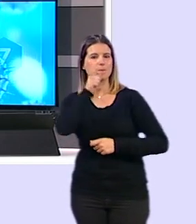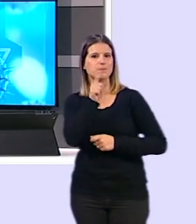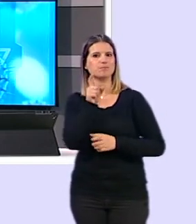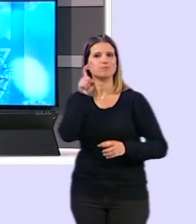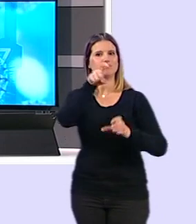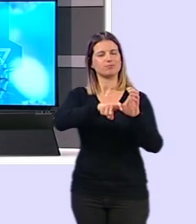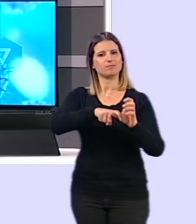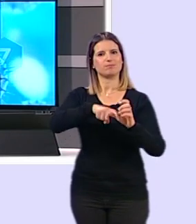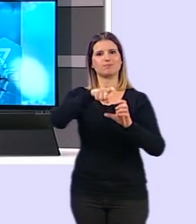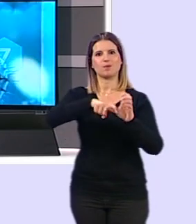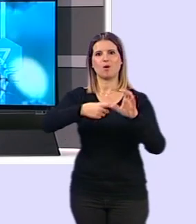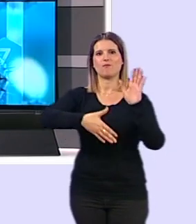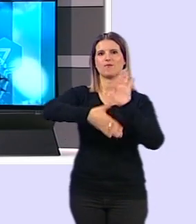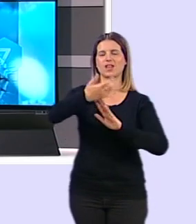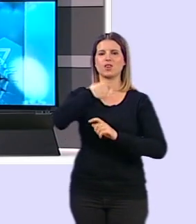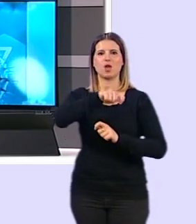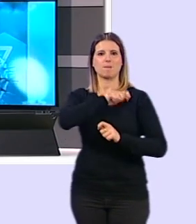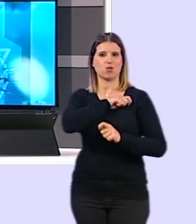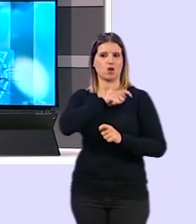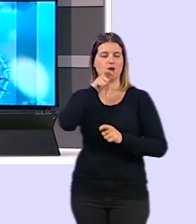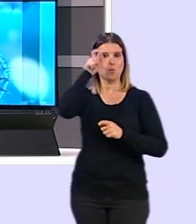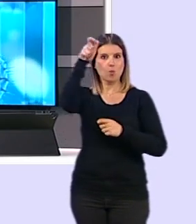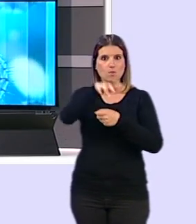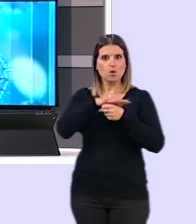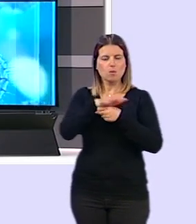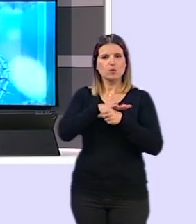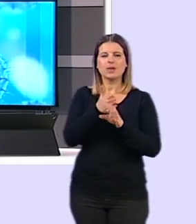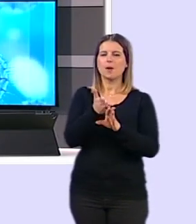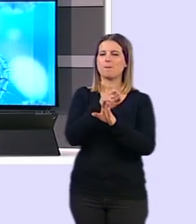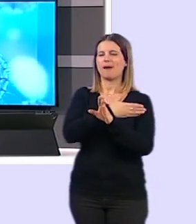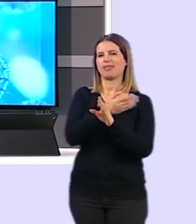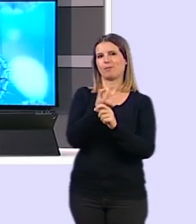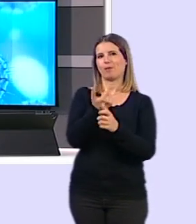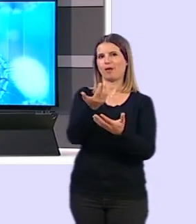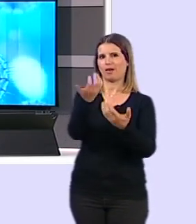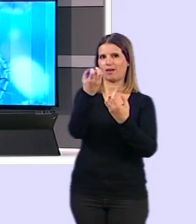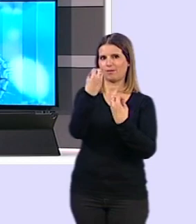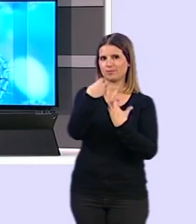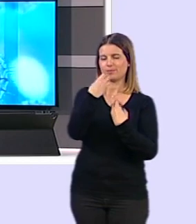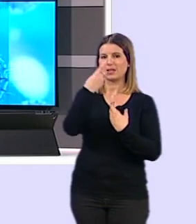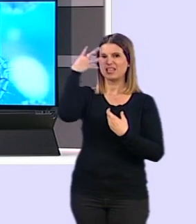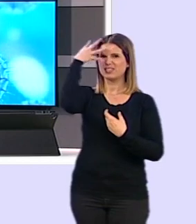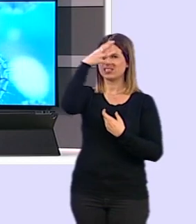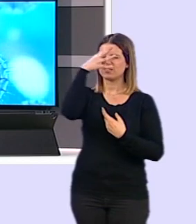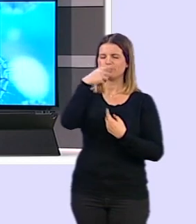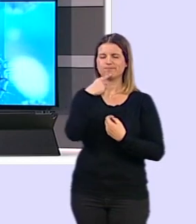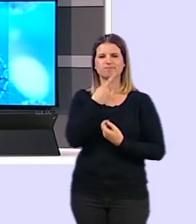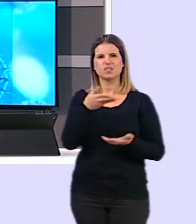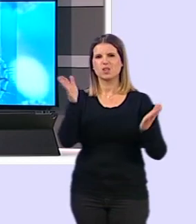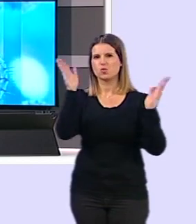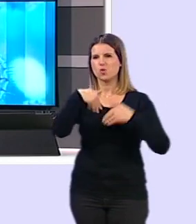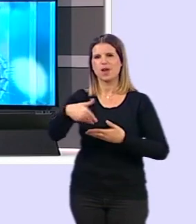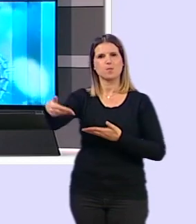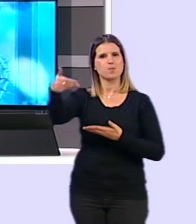Federación Española de Municipios y Provincias, y de la que nos anticipó un poco en esta mesa. Salvador se siente defraudado por la falta de